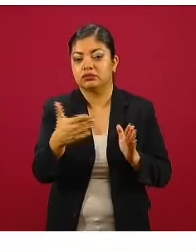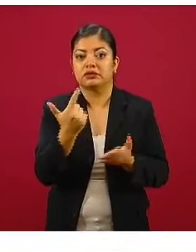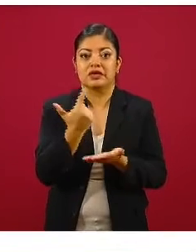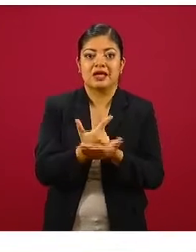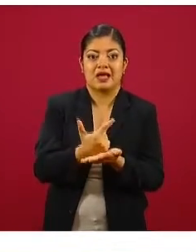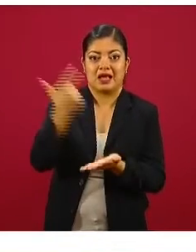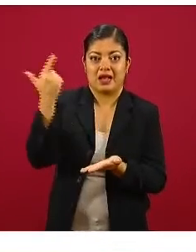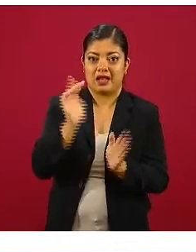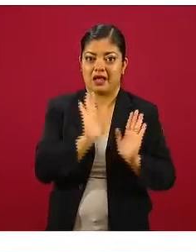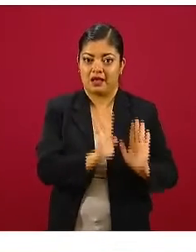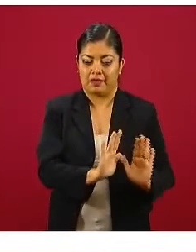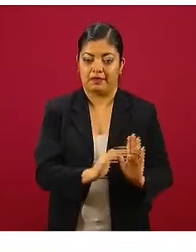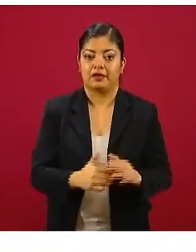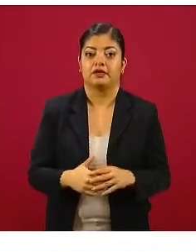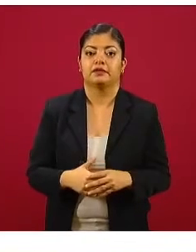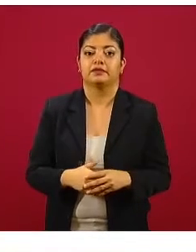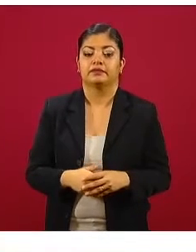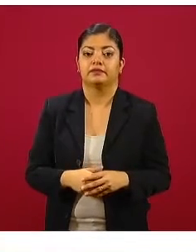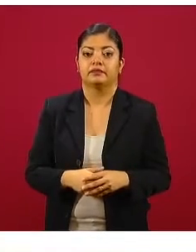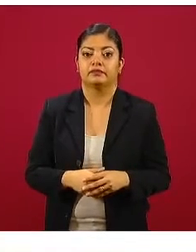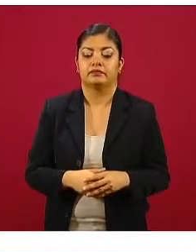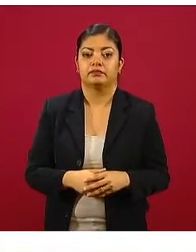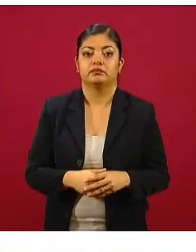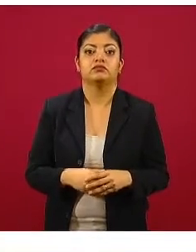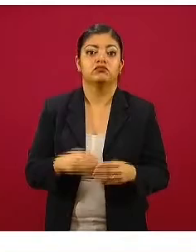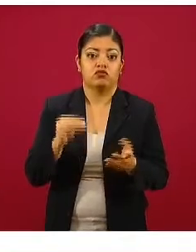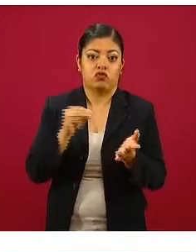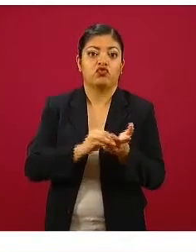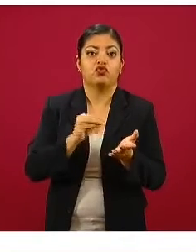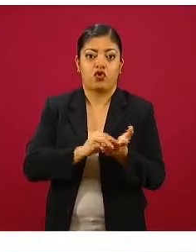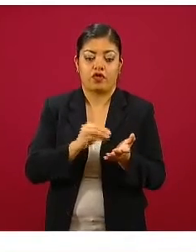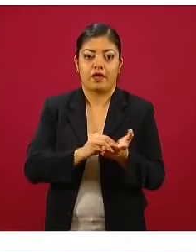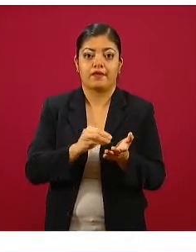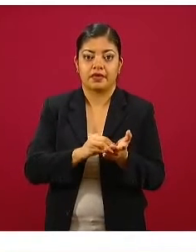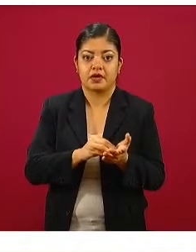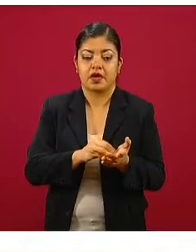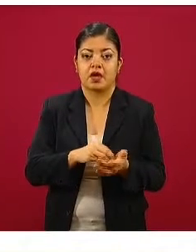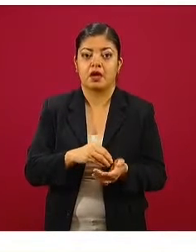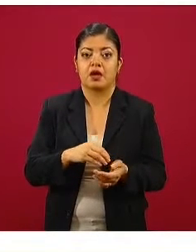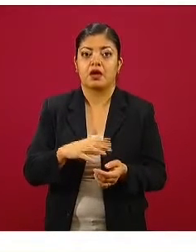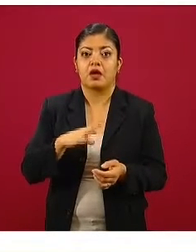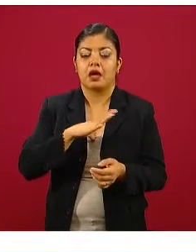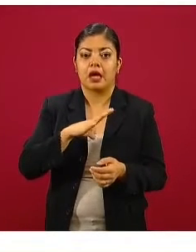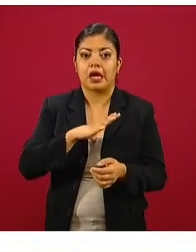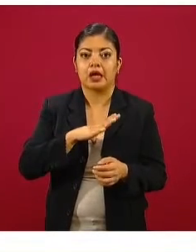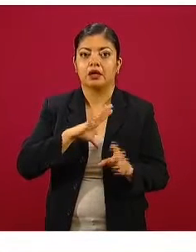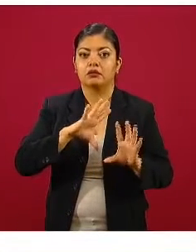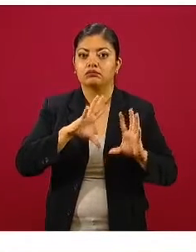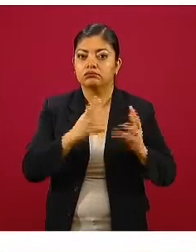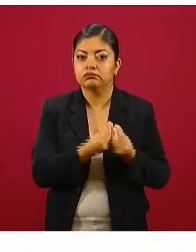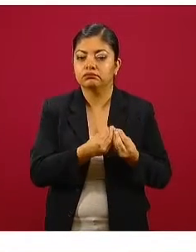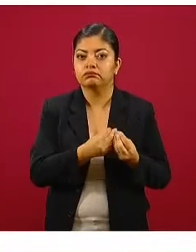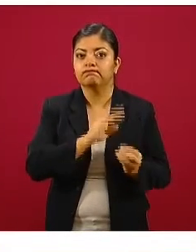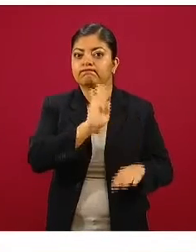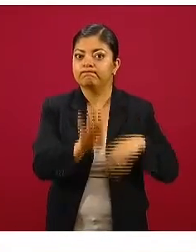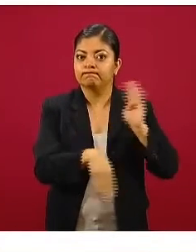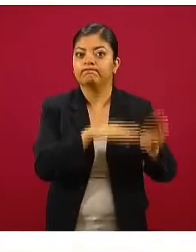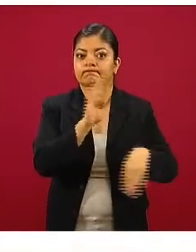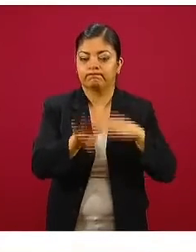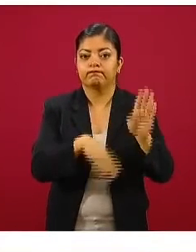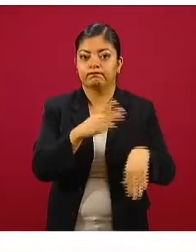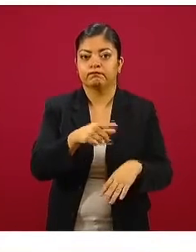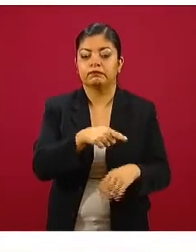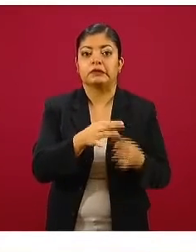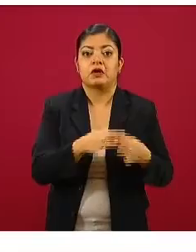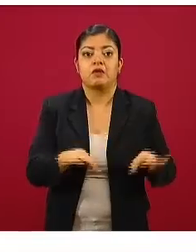intensivas. Y se encuentran todavía sumando las defunciones, en la medida que tenemos una importante